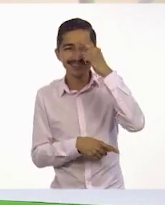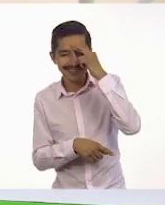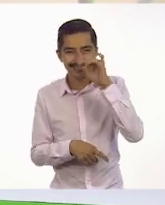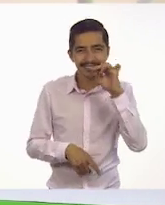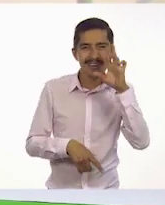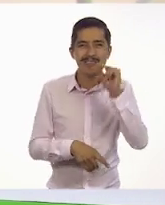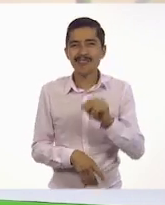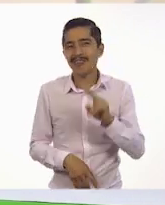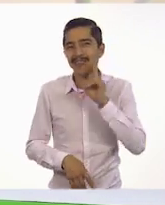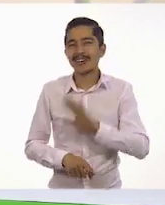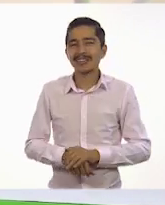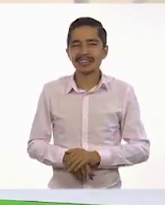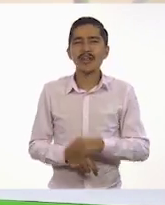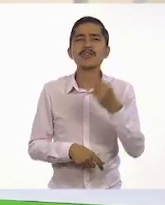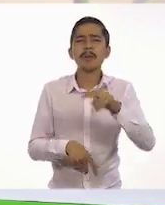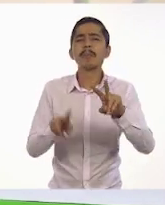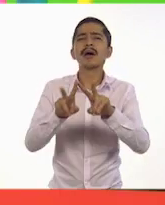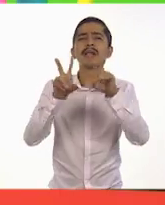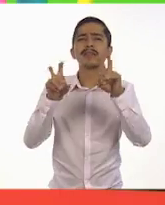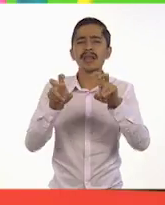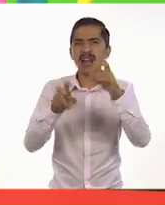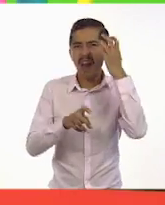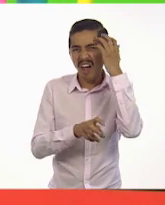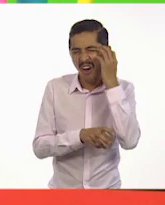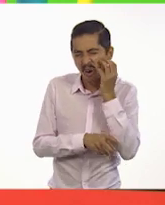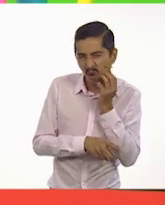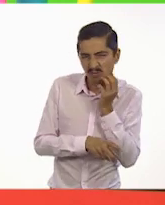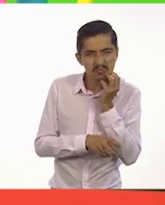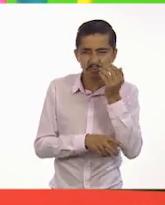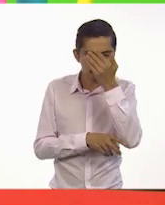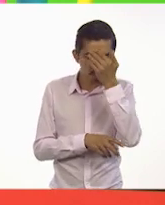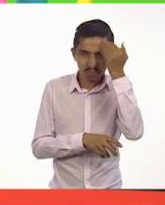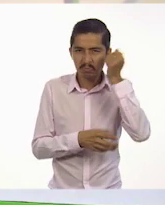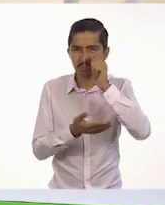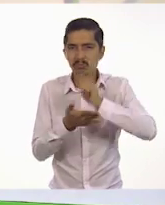Claro. El león que no sabía escribir.